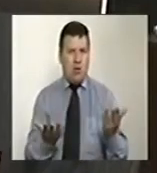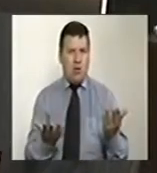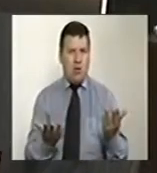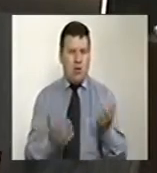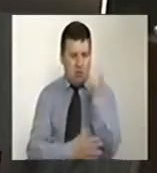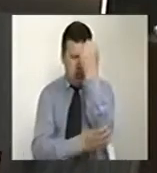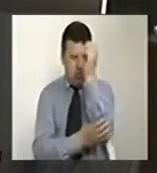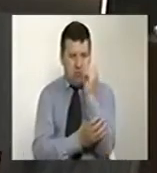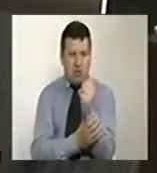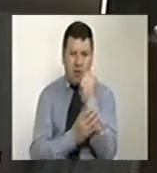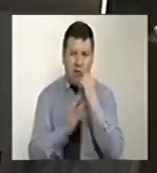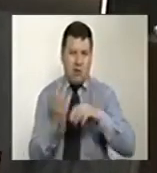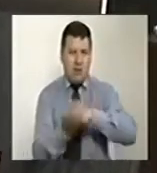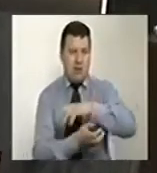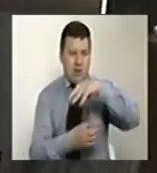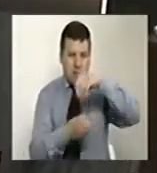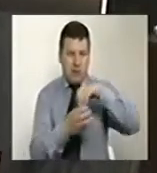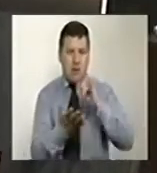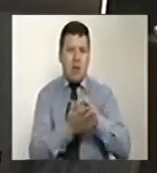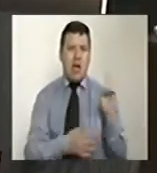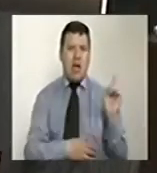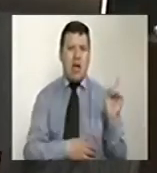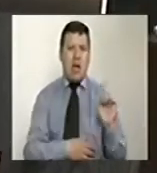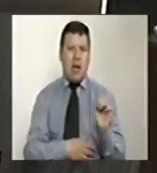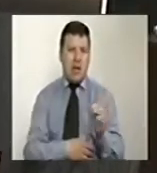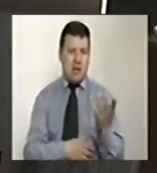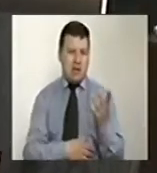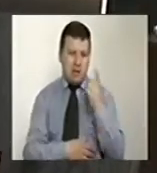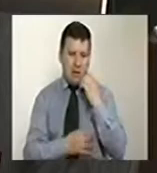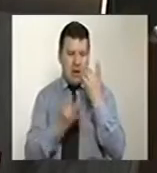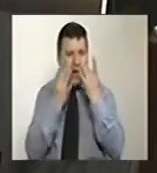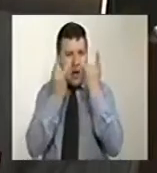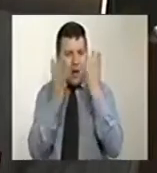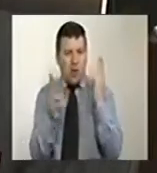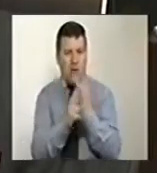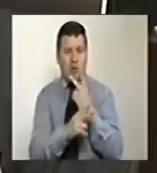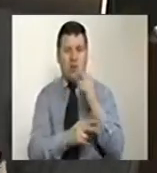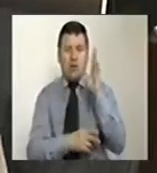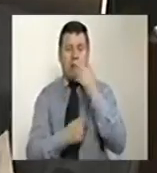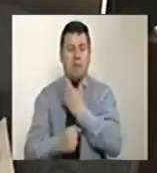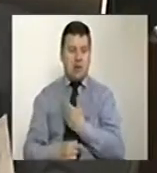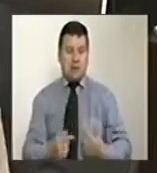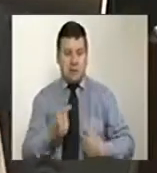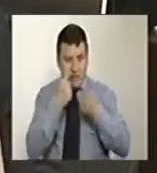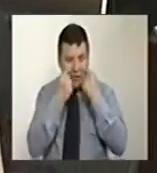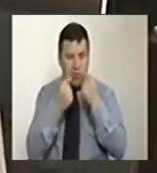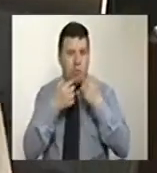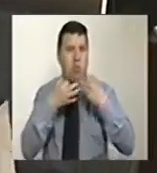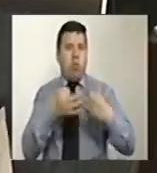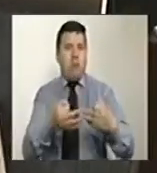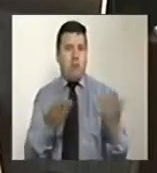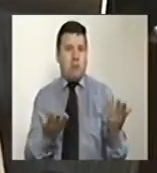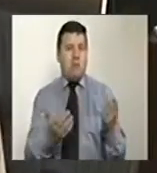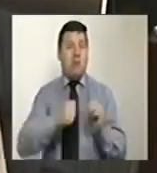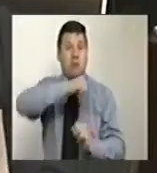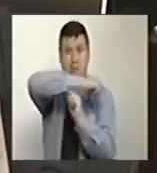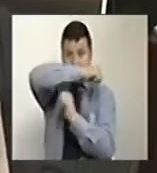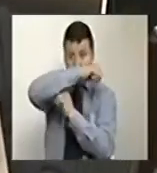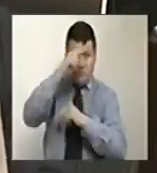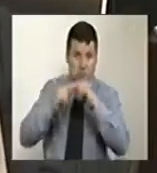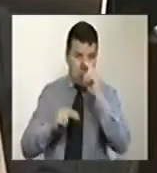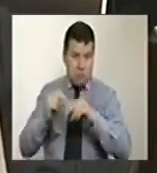fue el fracaso y el desastre de estos años del defasto gobierno de Juan Manuel Santos. En infraestructura,